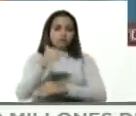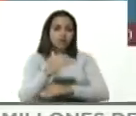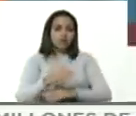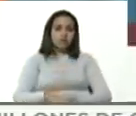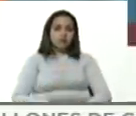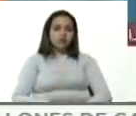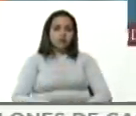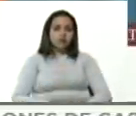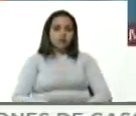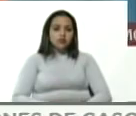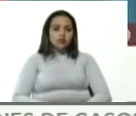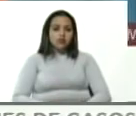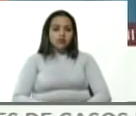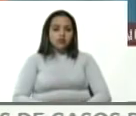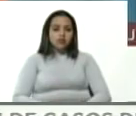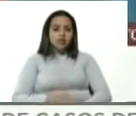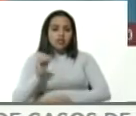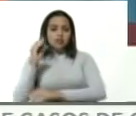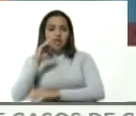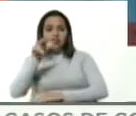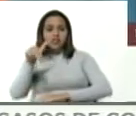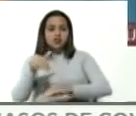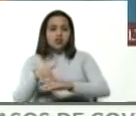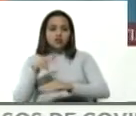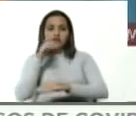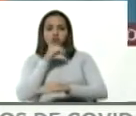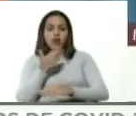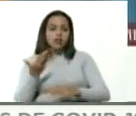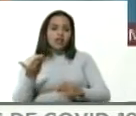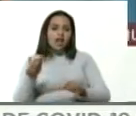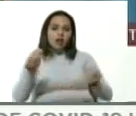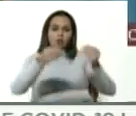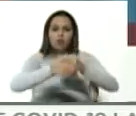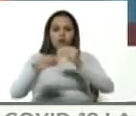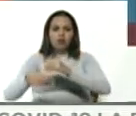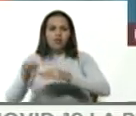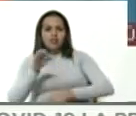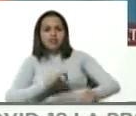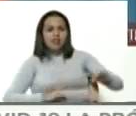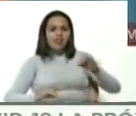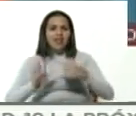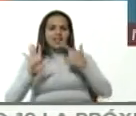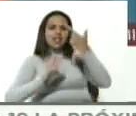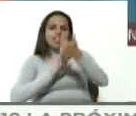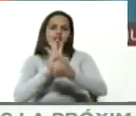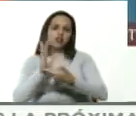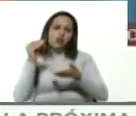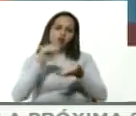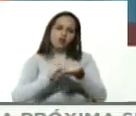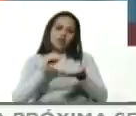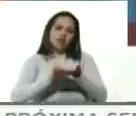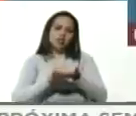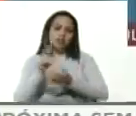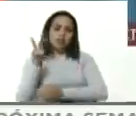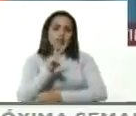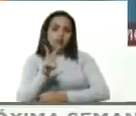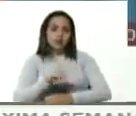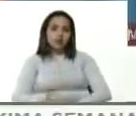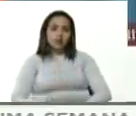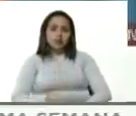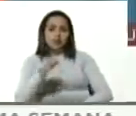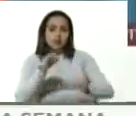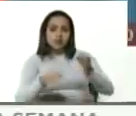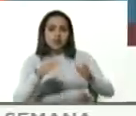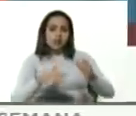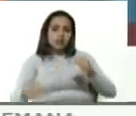ninguna de las partes tenía las dos terceras partes esta es la quinta vez que ocurre esto en los últimos años en Venezuela el Tribunal Supremo de Justicia